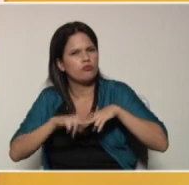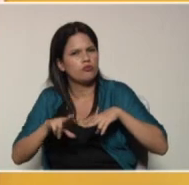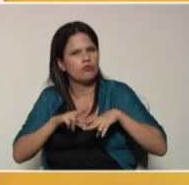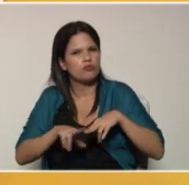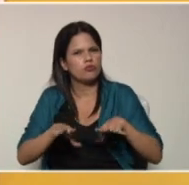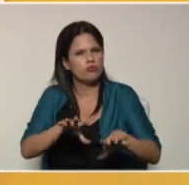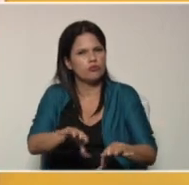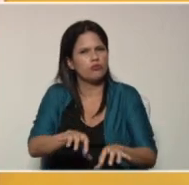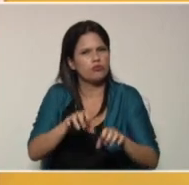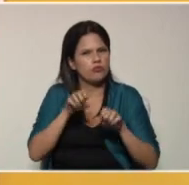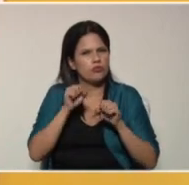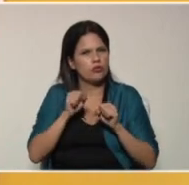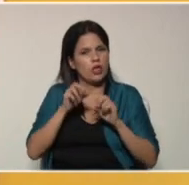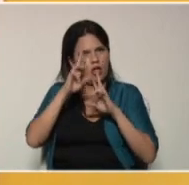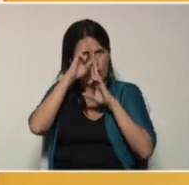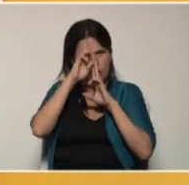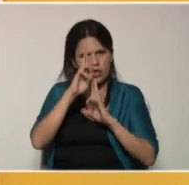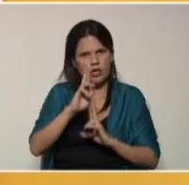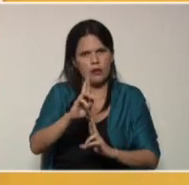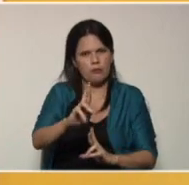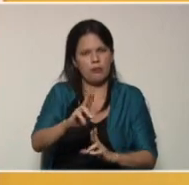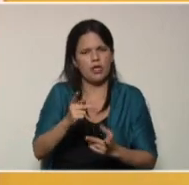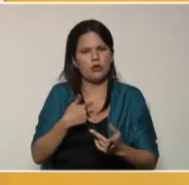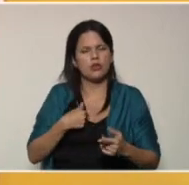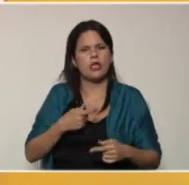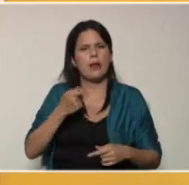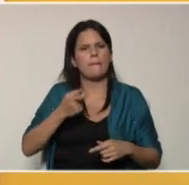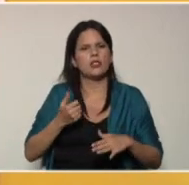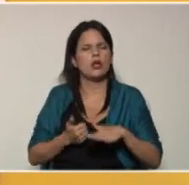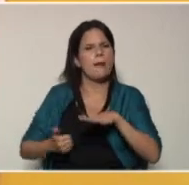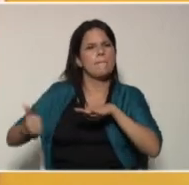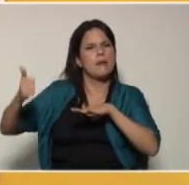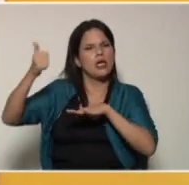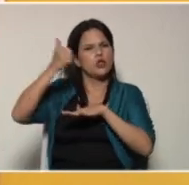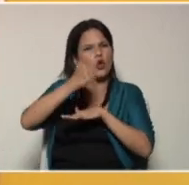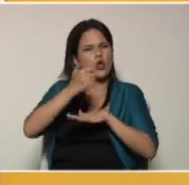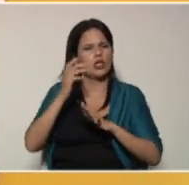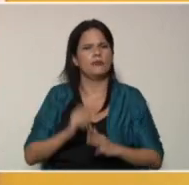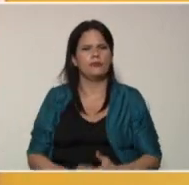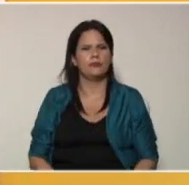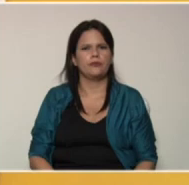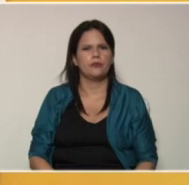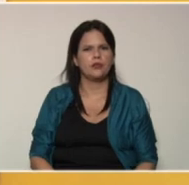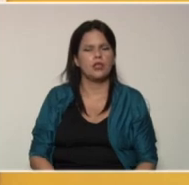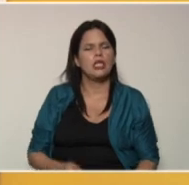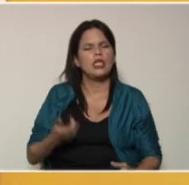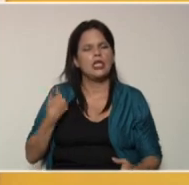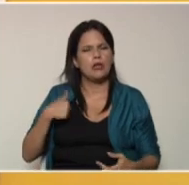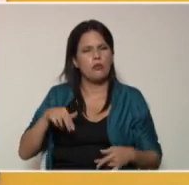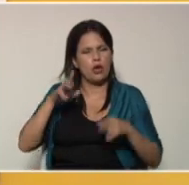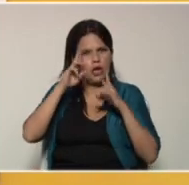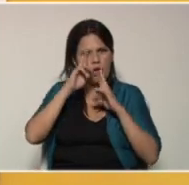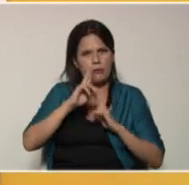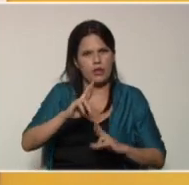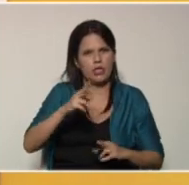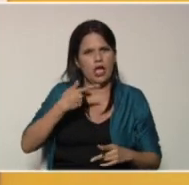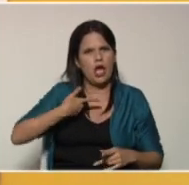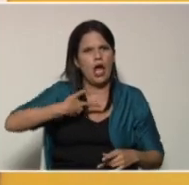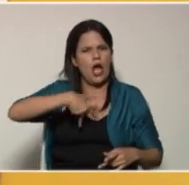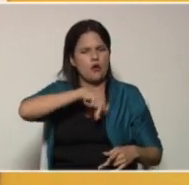tomando el respeto hacia los adultos, debemos respetar a los mayores, debemos respetar a nuestros